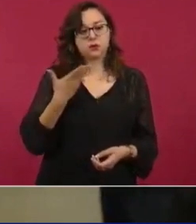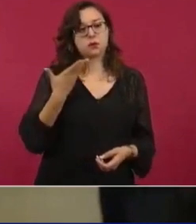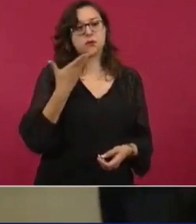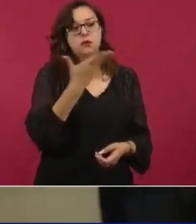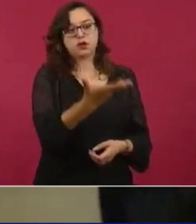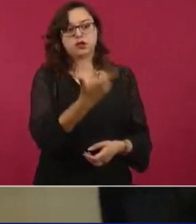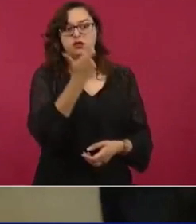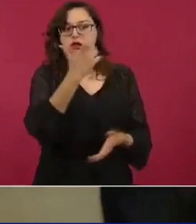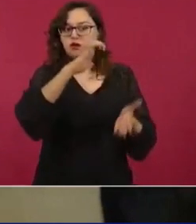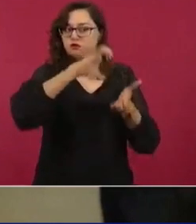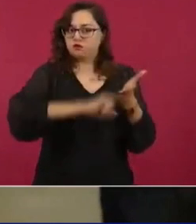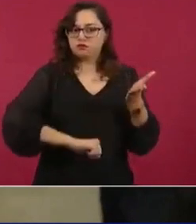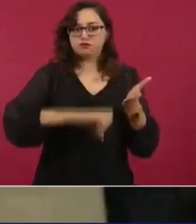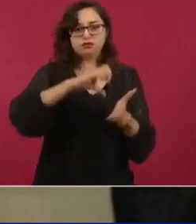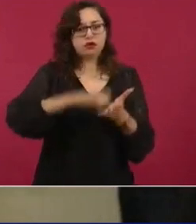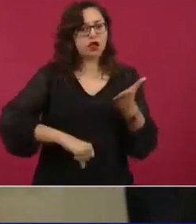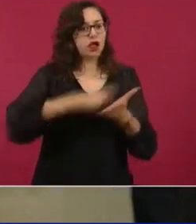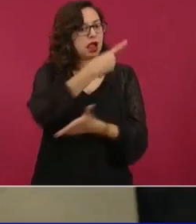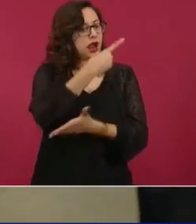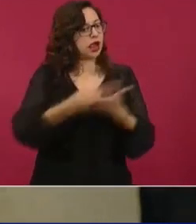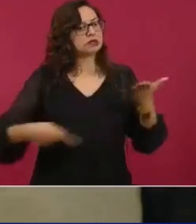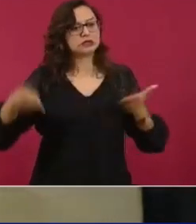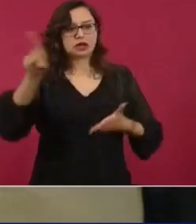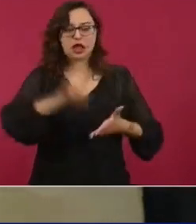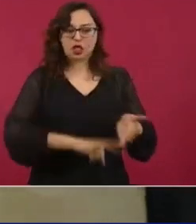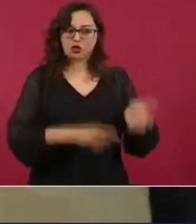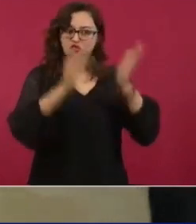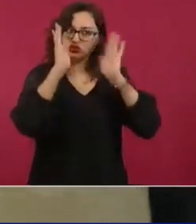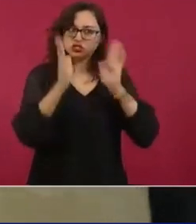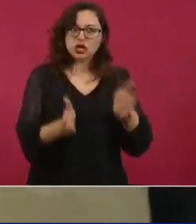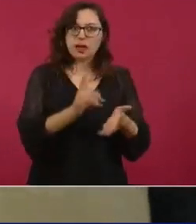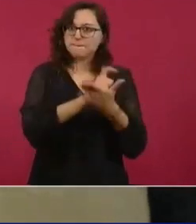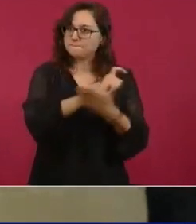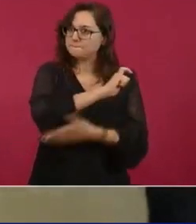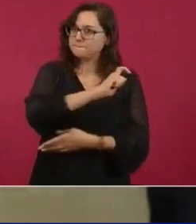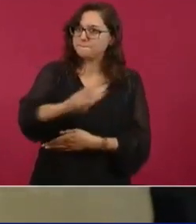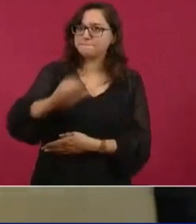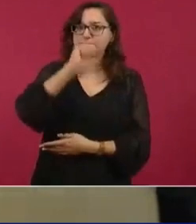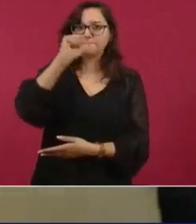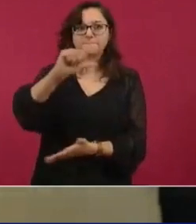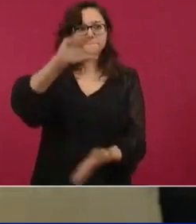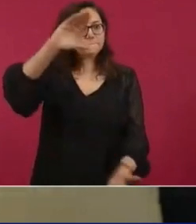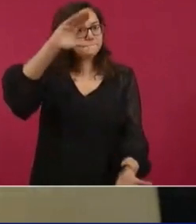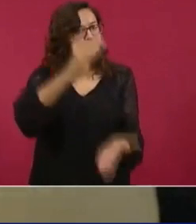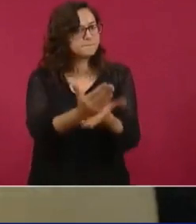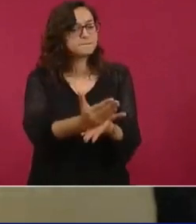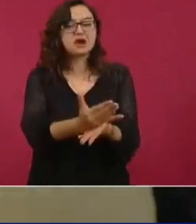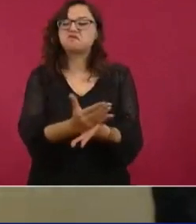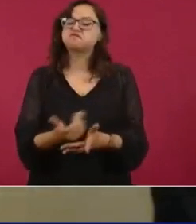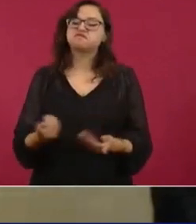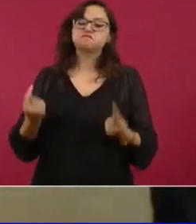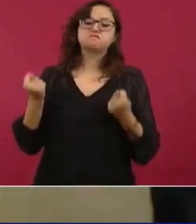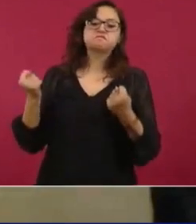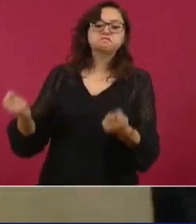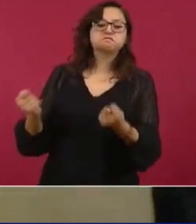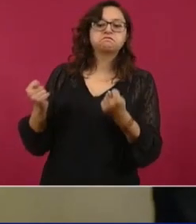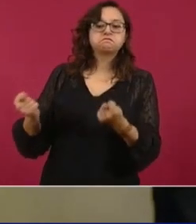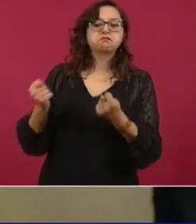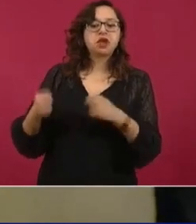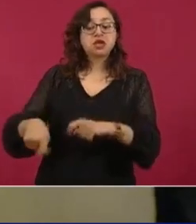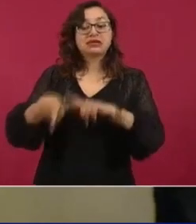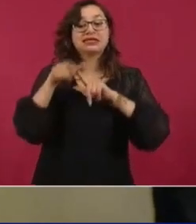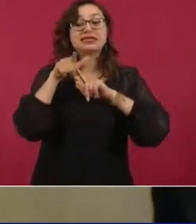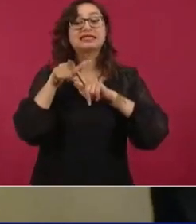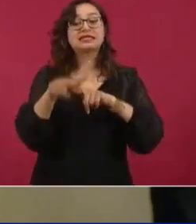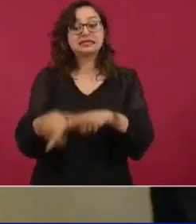de los descuentos, estos se han seguido haciendo, no sólo ahí, sino en muchos de los municipios que tienen contrato